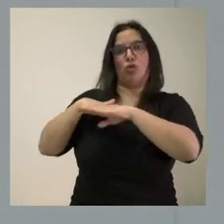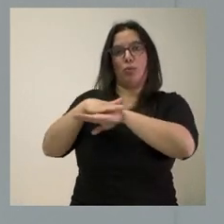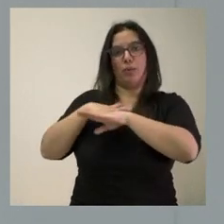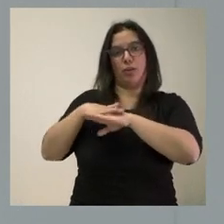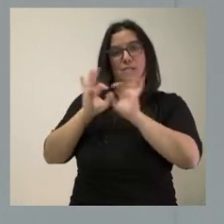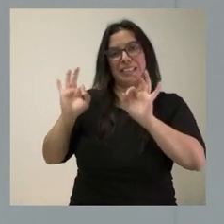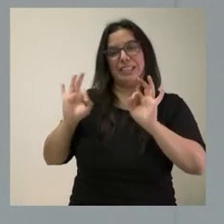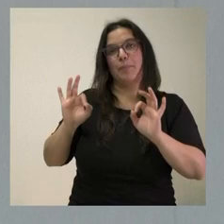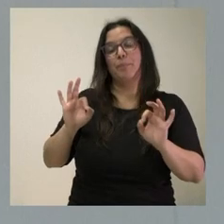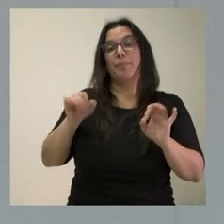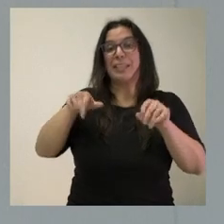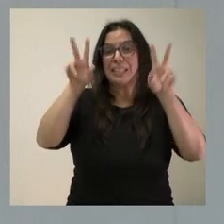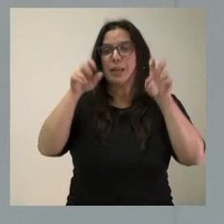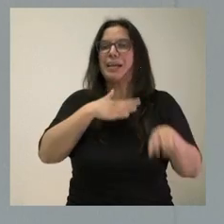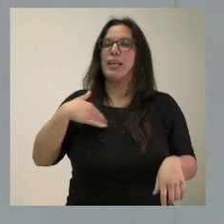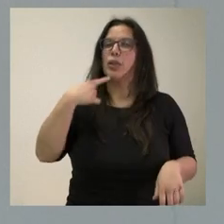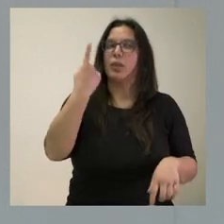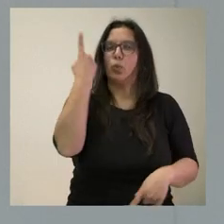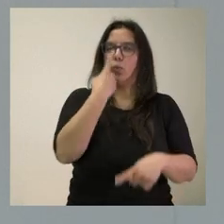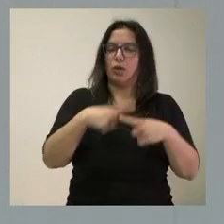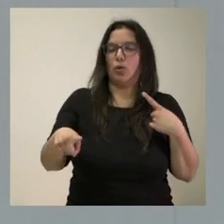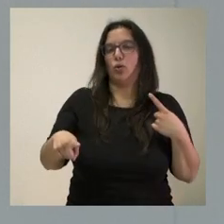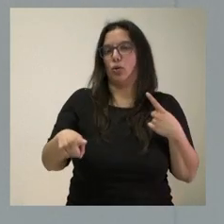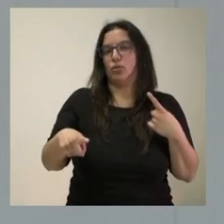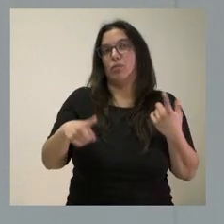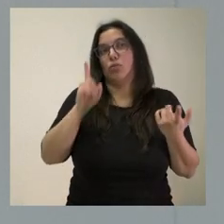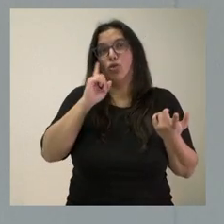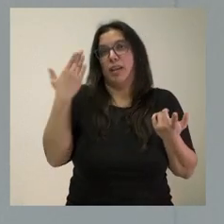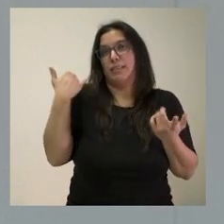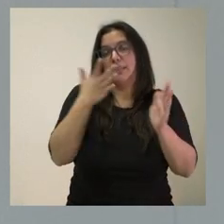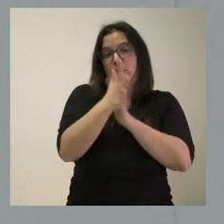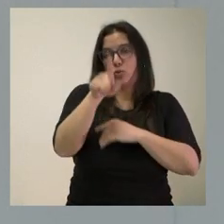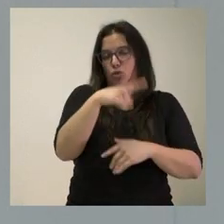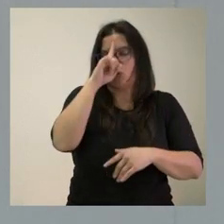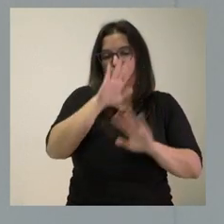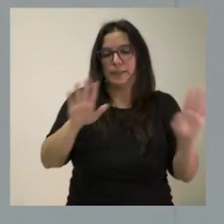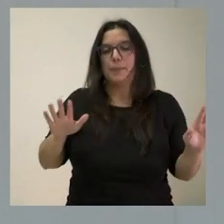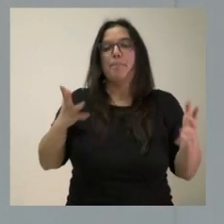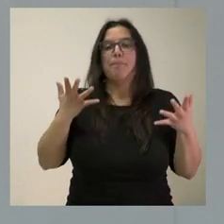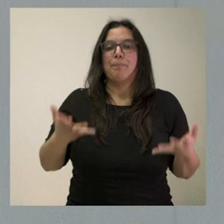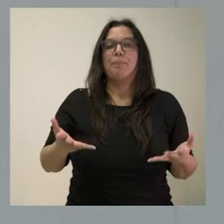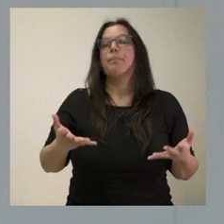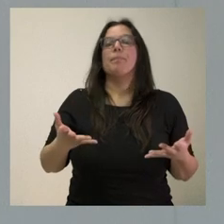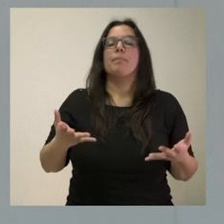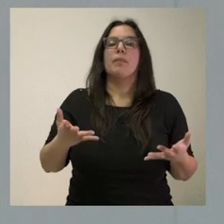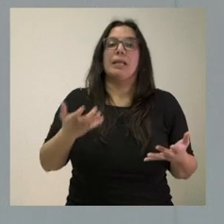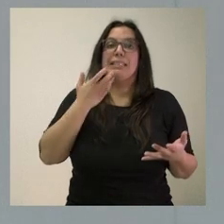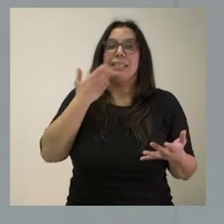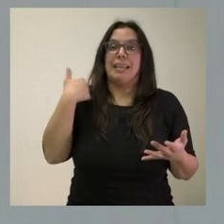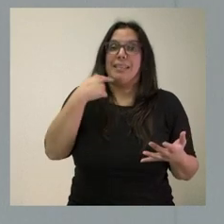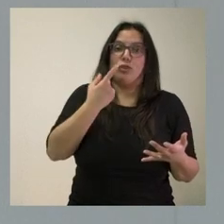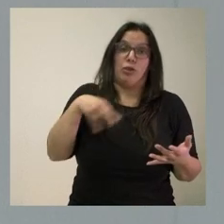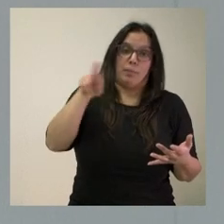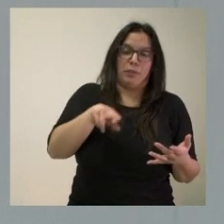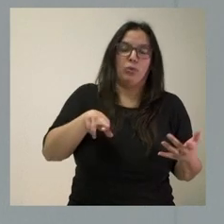Yo quiero, a este respecto, decirles una cosa que no sé si he dicho antes, o insistiría en ella al menos, que